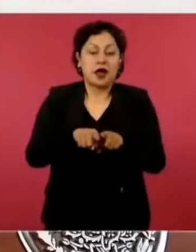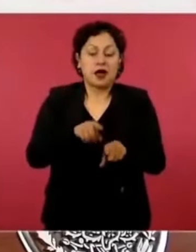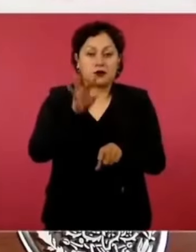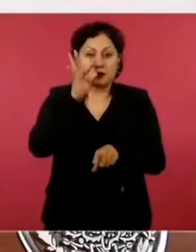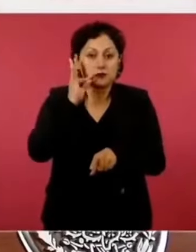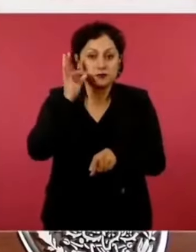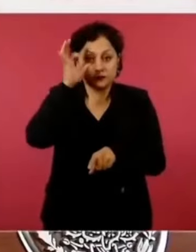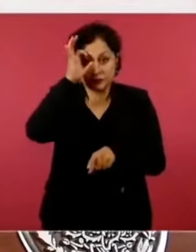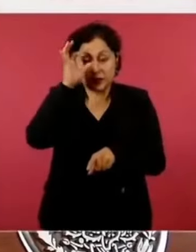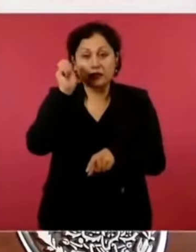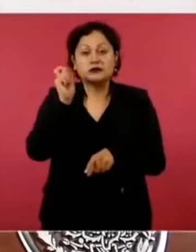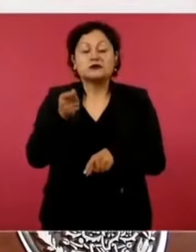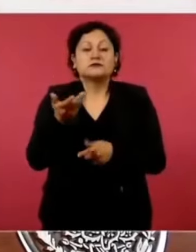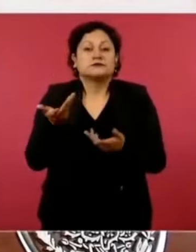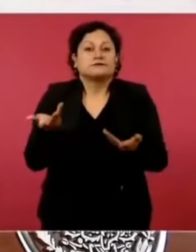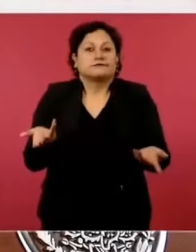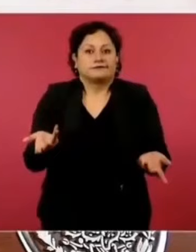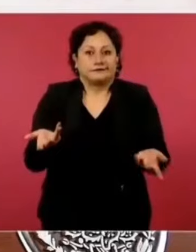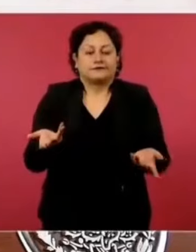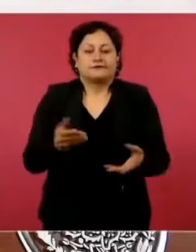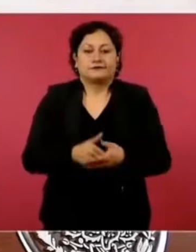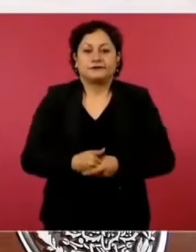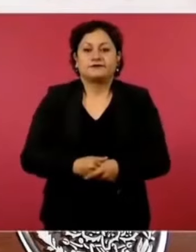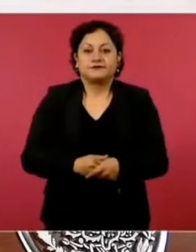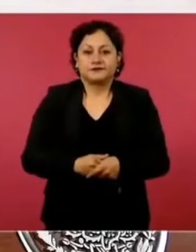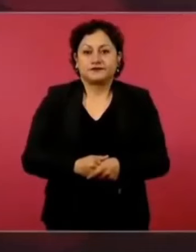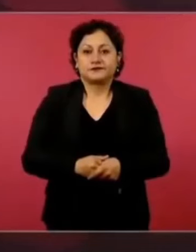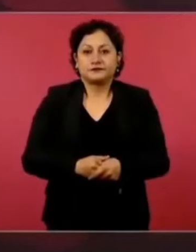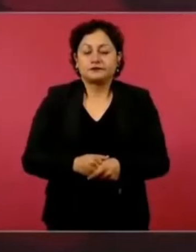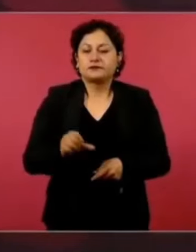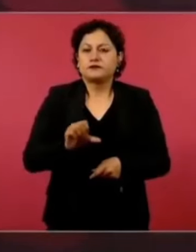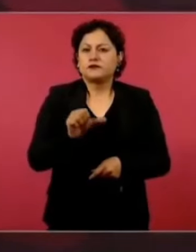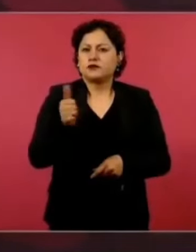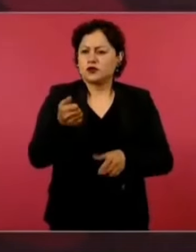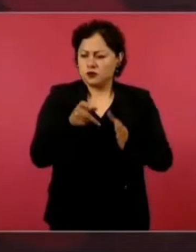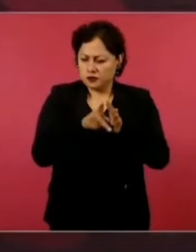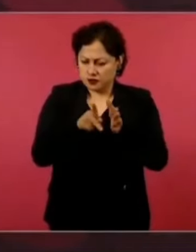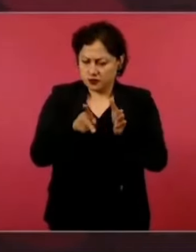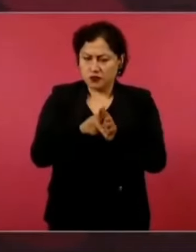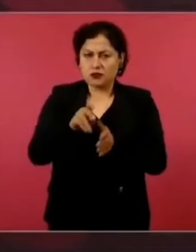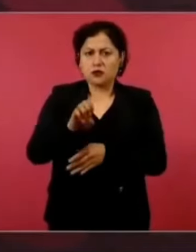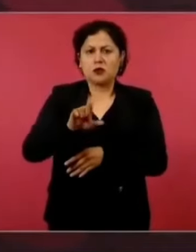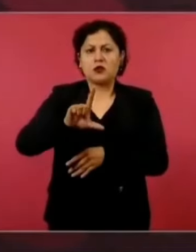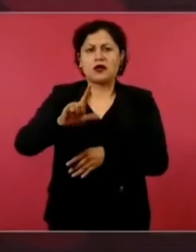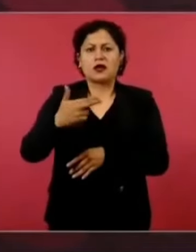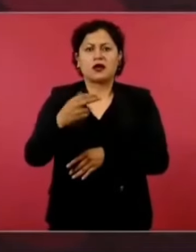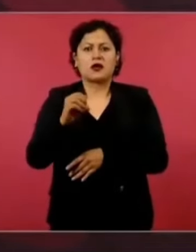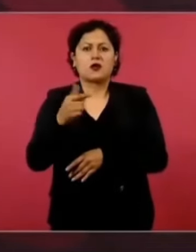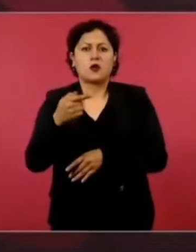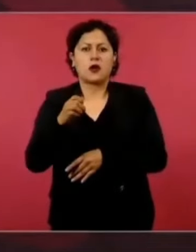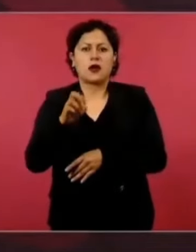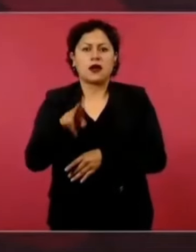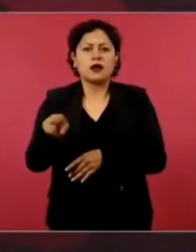el del diario del Hogar Filomeno Mata